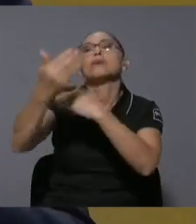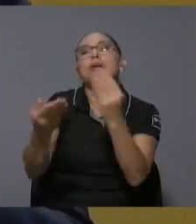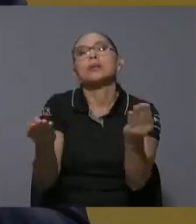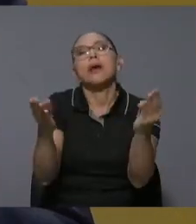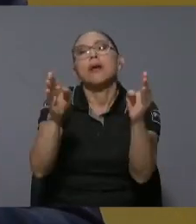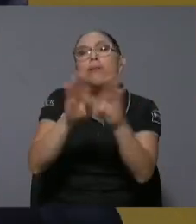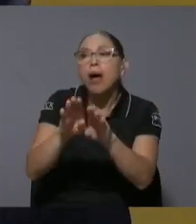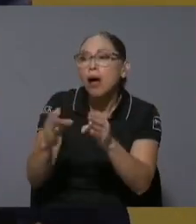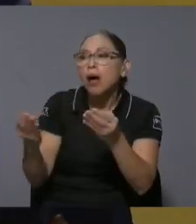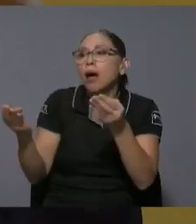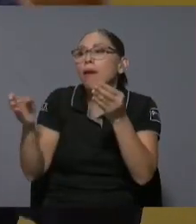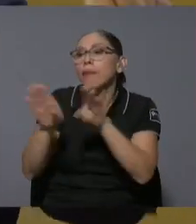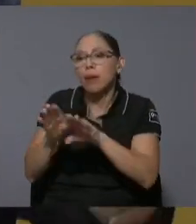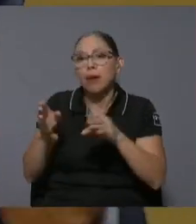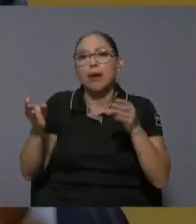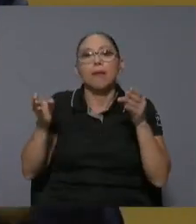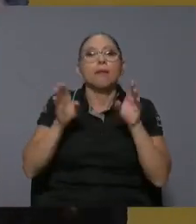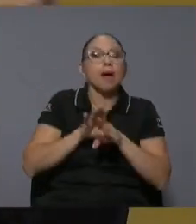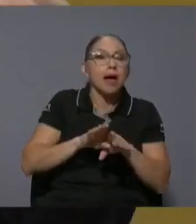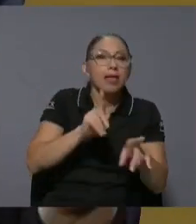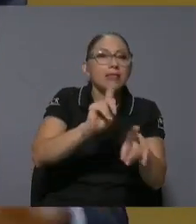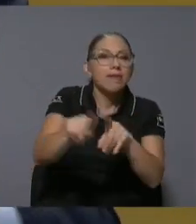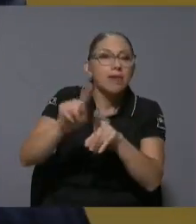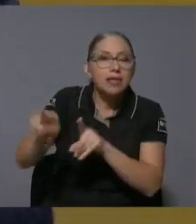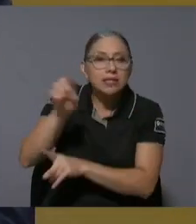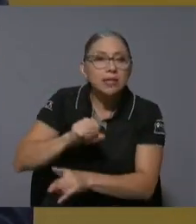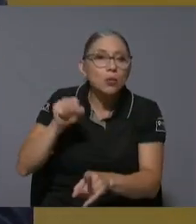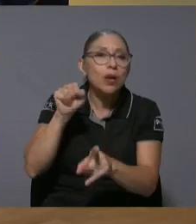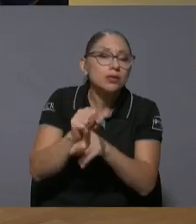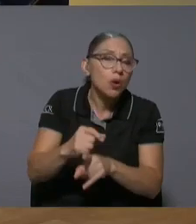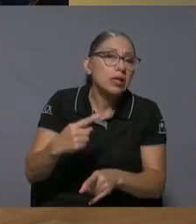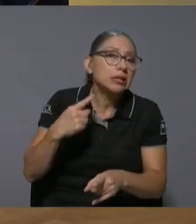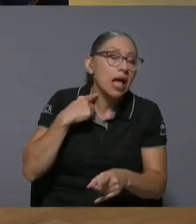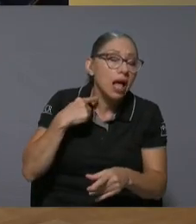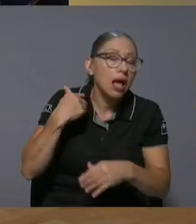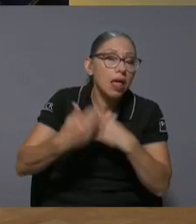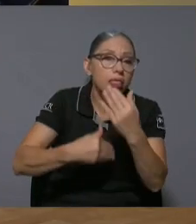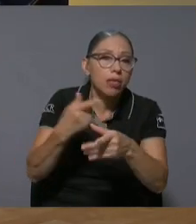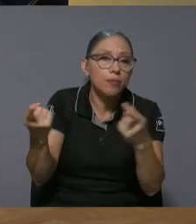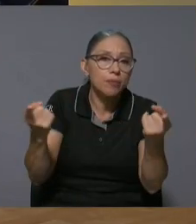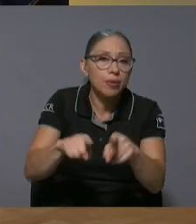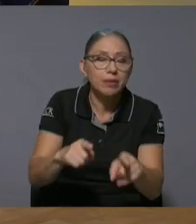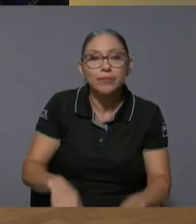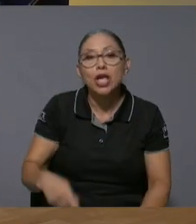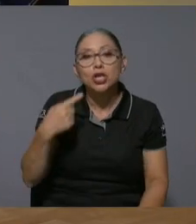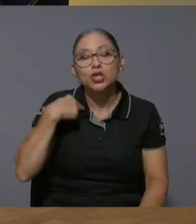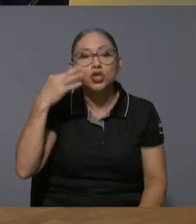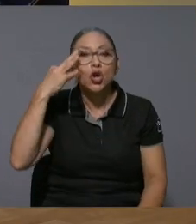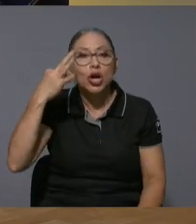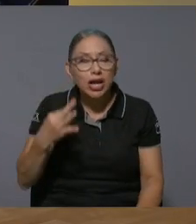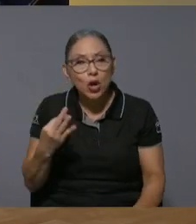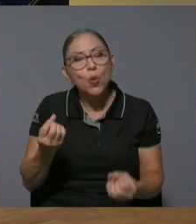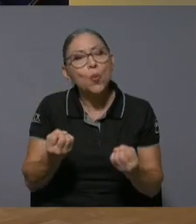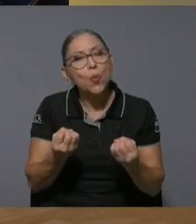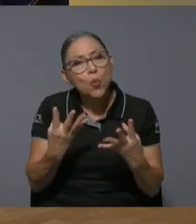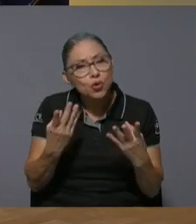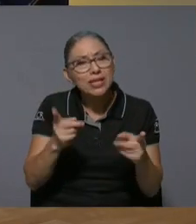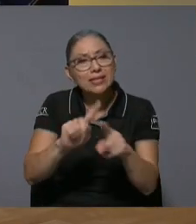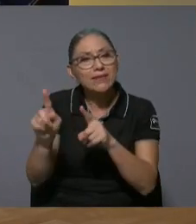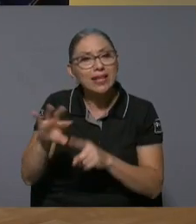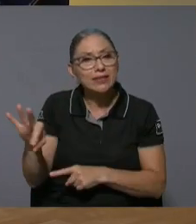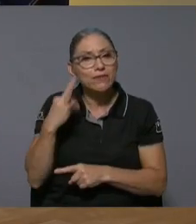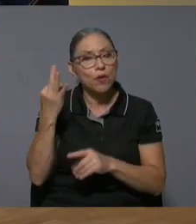productivo en lo que implica las intervenciones más costosas que hay que hacer entonces yo creo que hay muchísimos esquemas digamos que podríamos